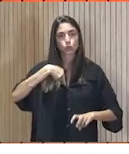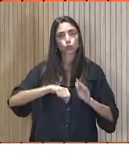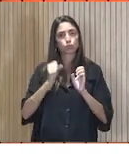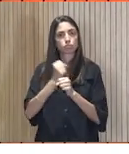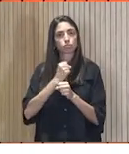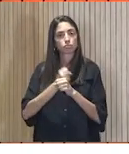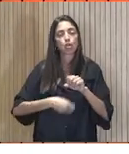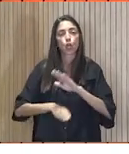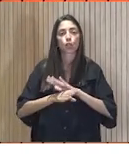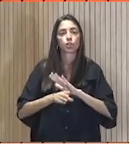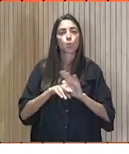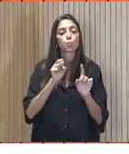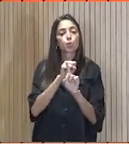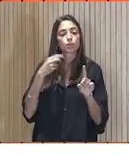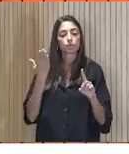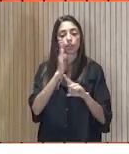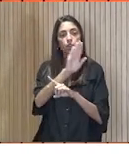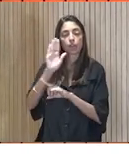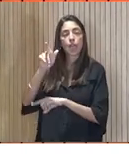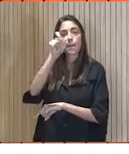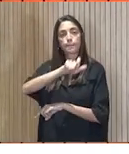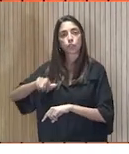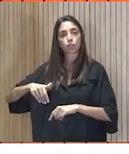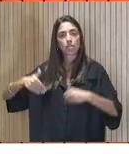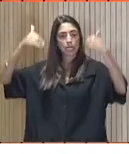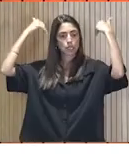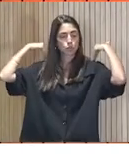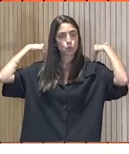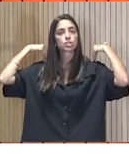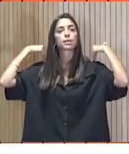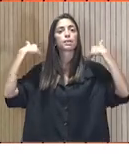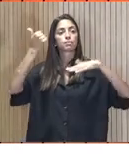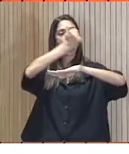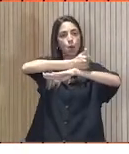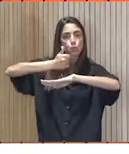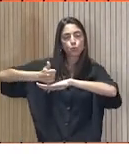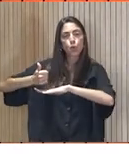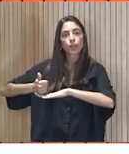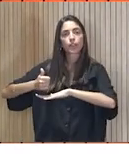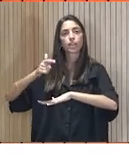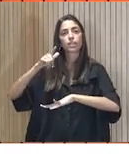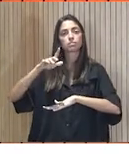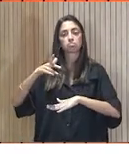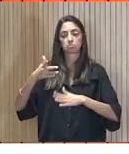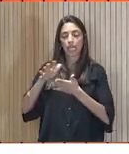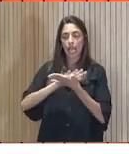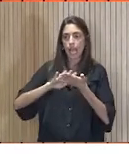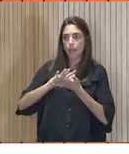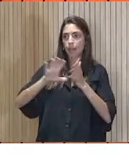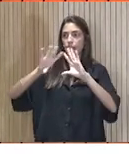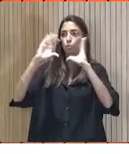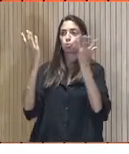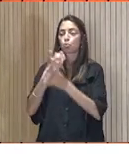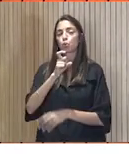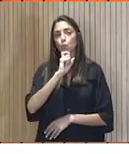conocer puntos de vista a personalidades relevantes en el mundo que puedan hablarnos exactamente de cómo está la energía y qué hacer y